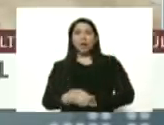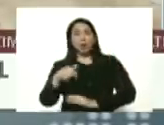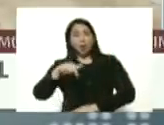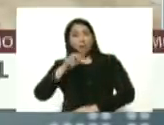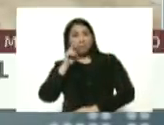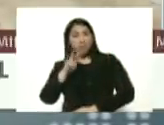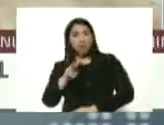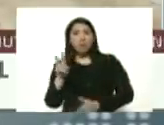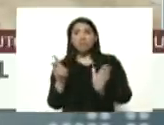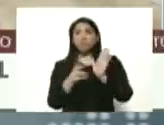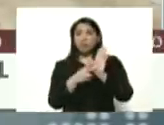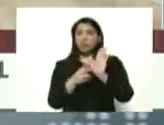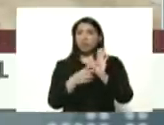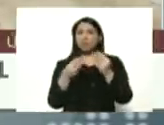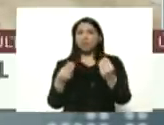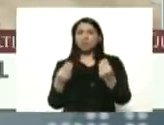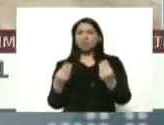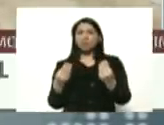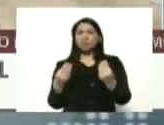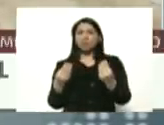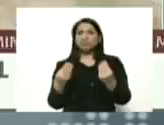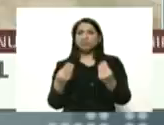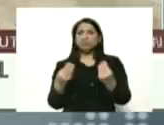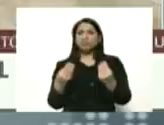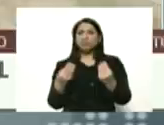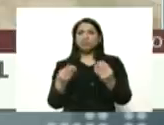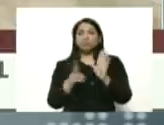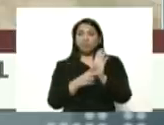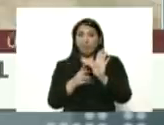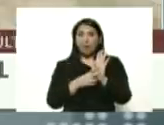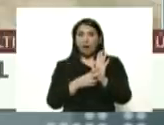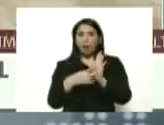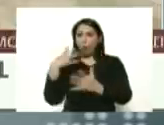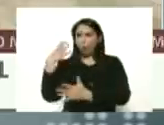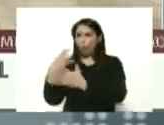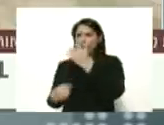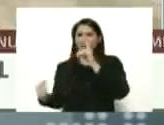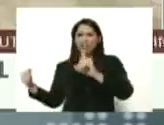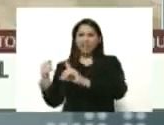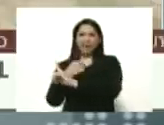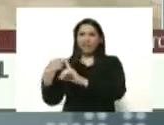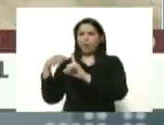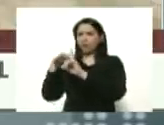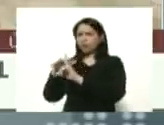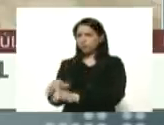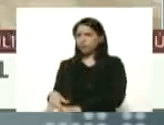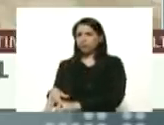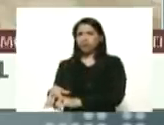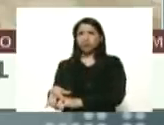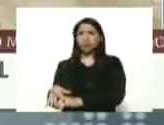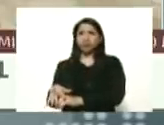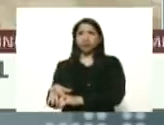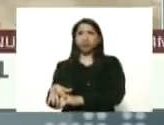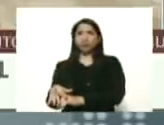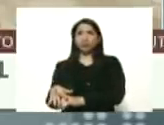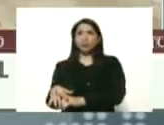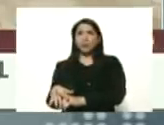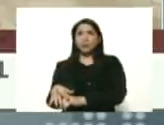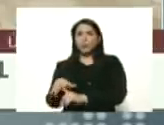vemos la verdad la verdad es que están huyendo del maltrato de la xenofobia de la